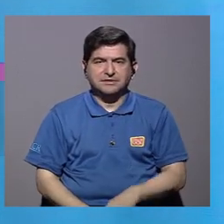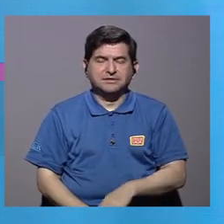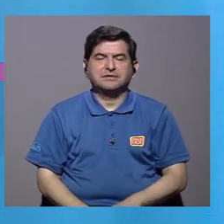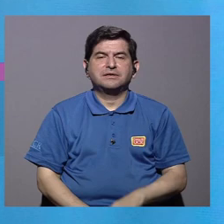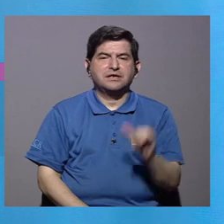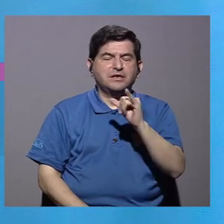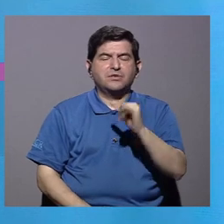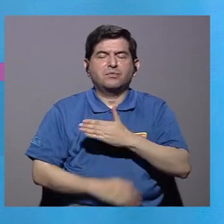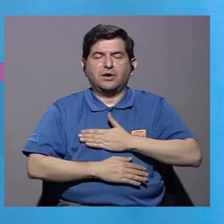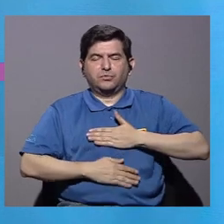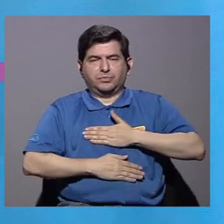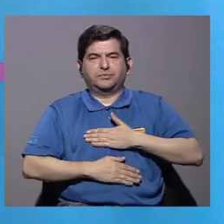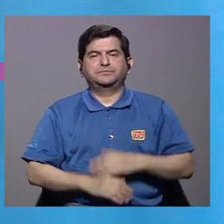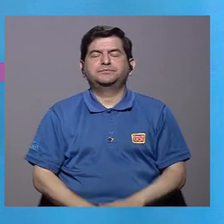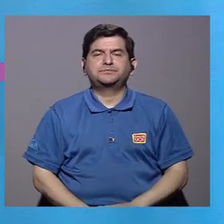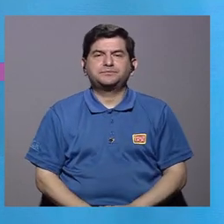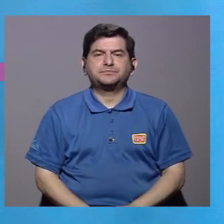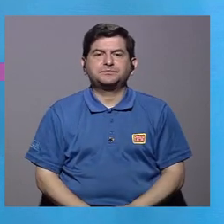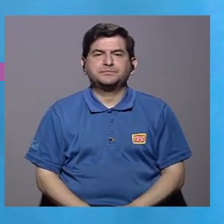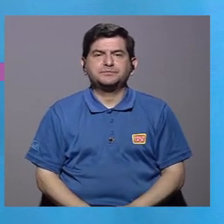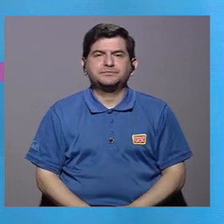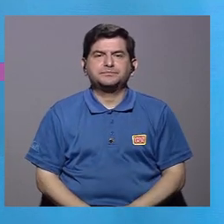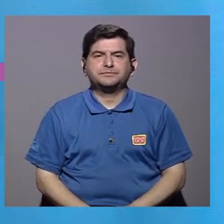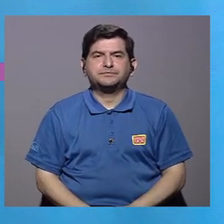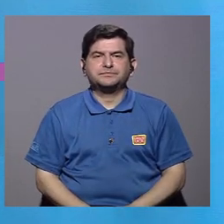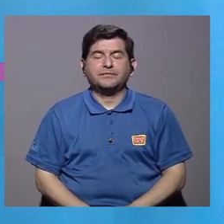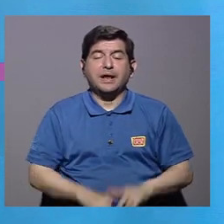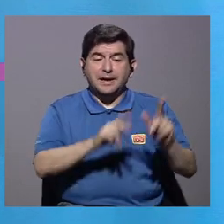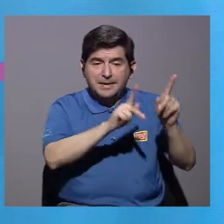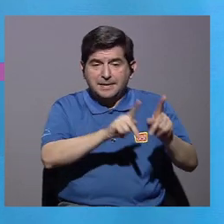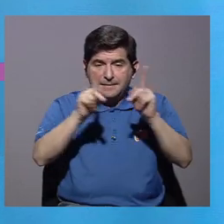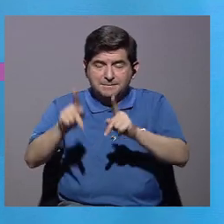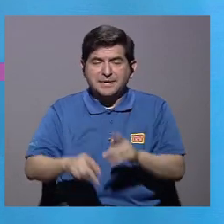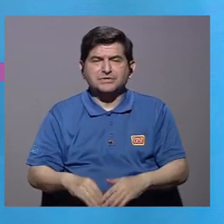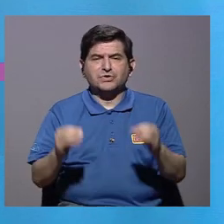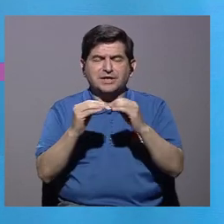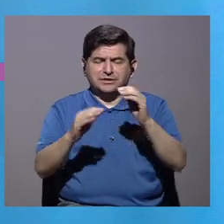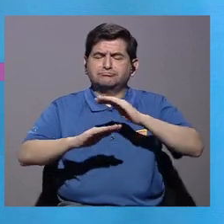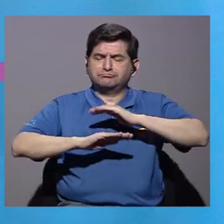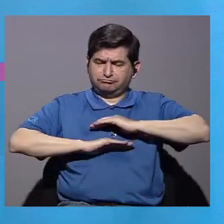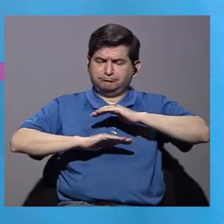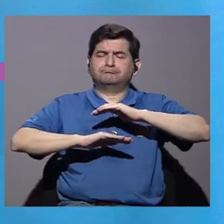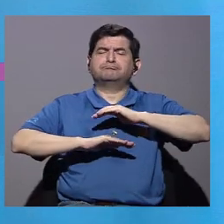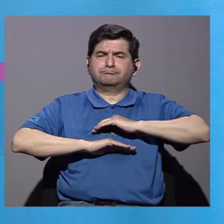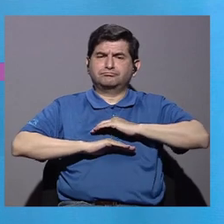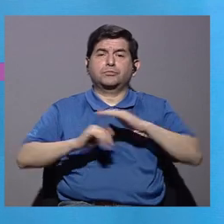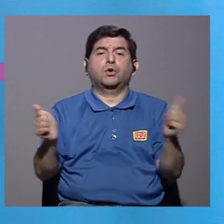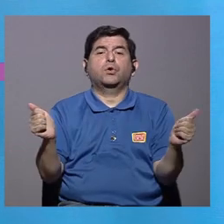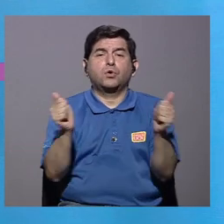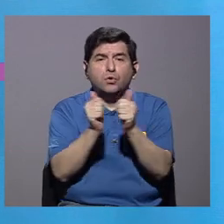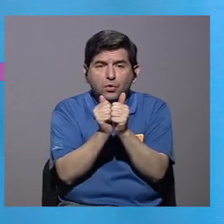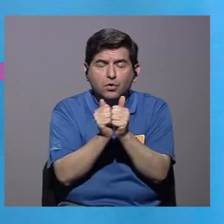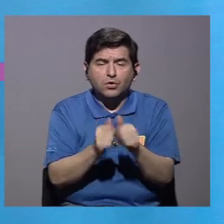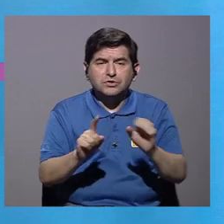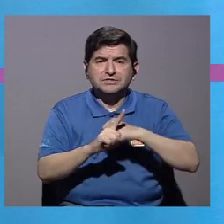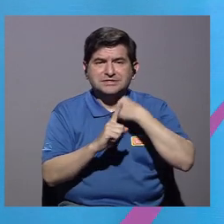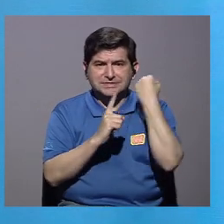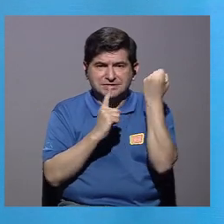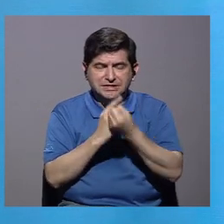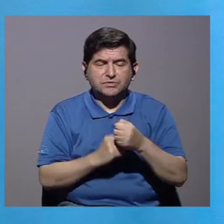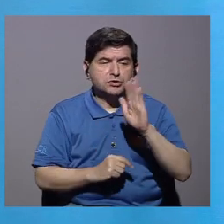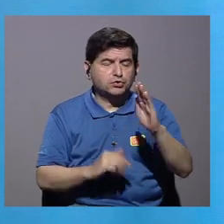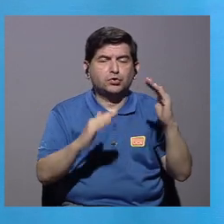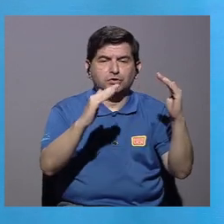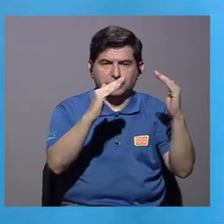comidas fuera del hogar. Además, que las personas se encuentran más satisfechas con